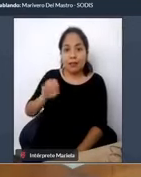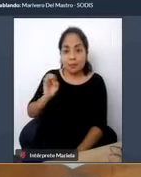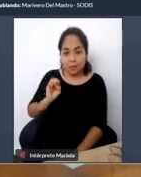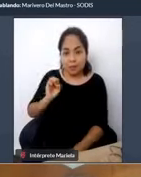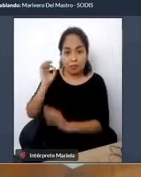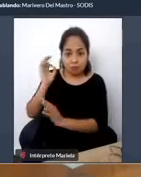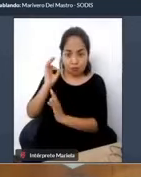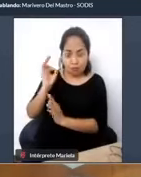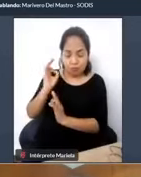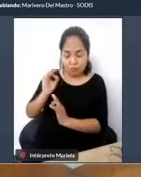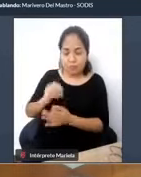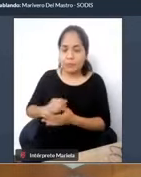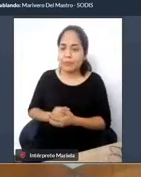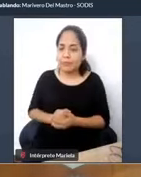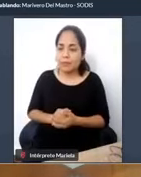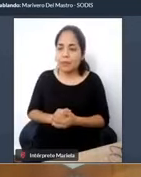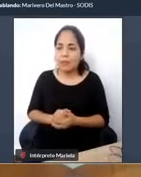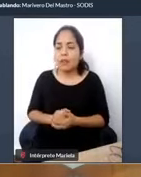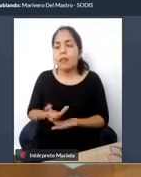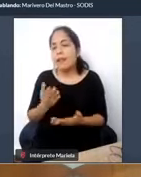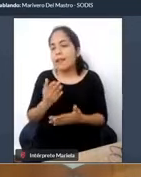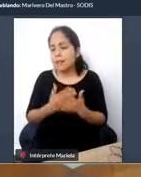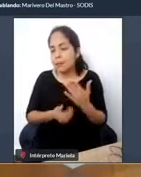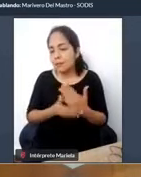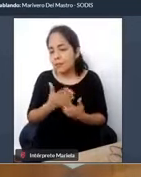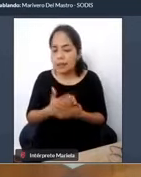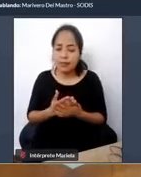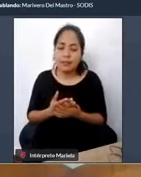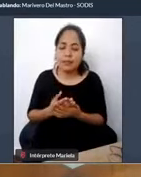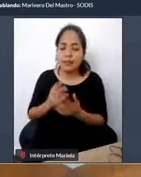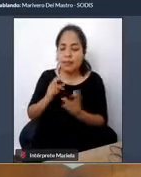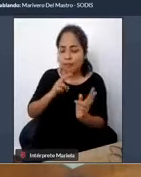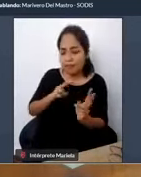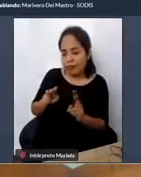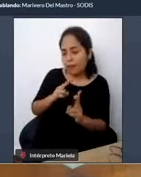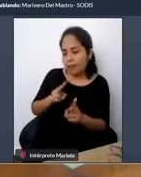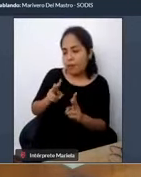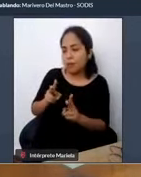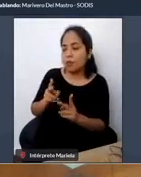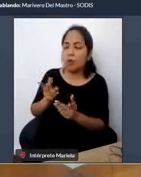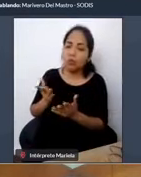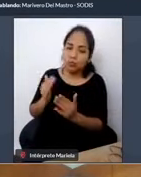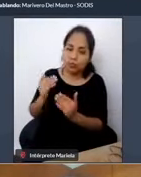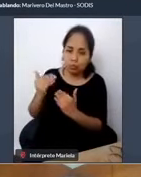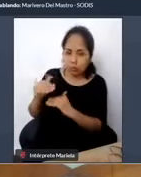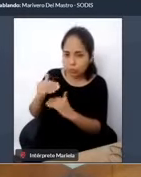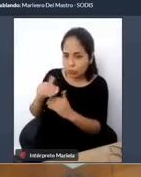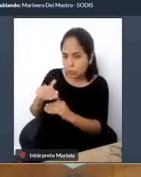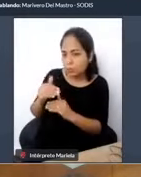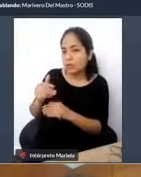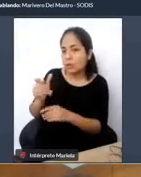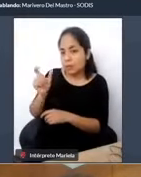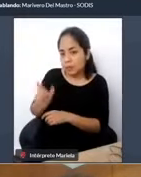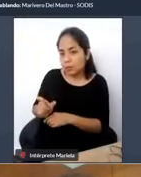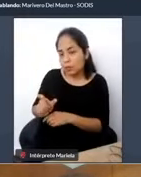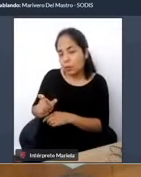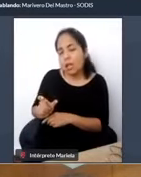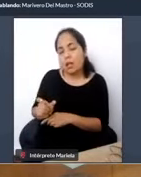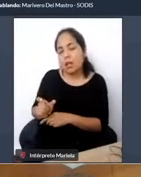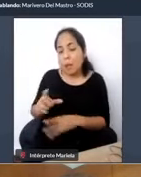deficiencia, la condición de la persona, más las barreras del entorno, ¿no? En mi presentación se